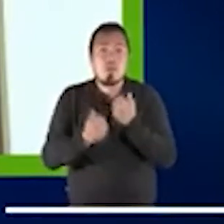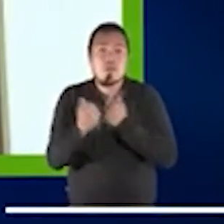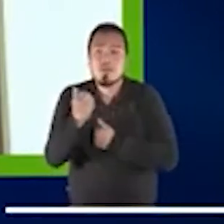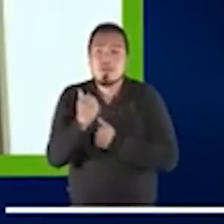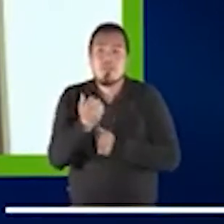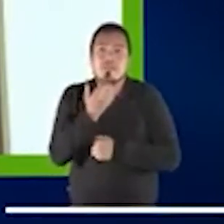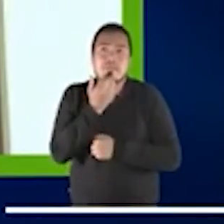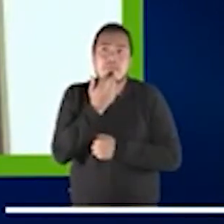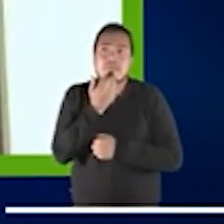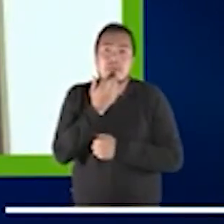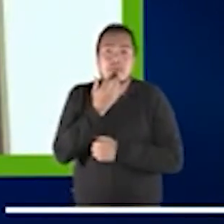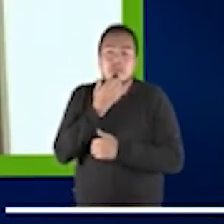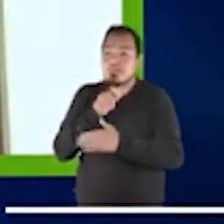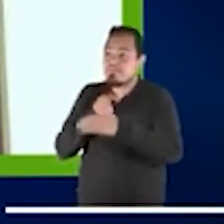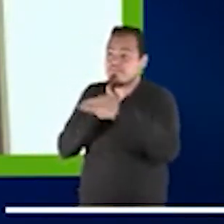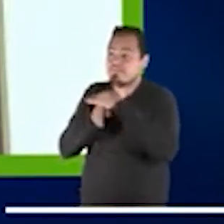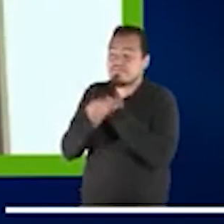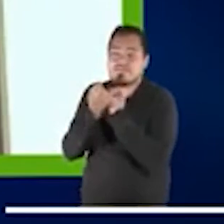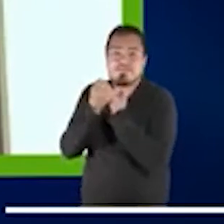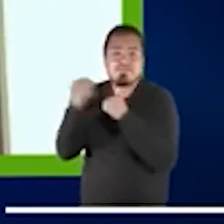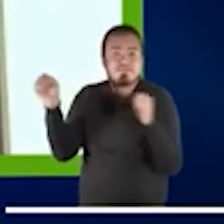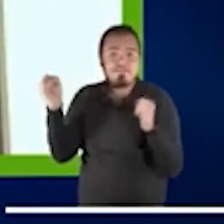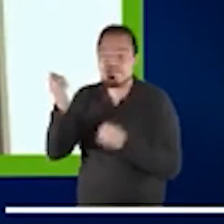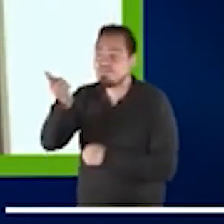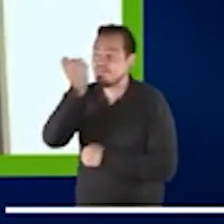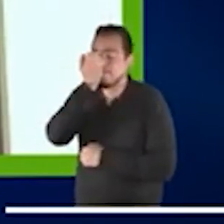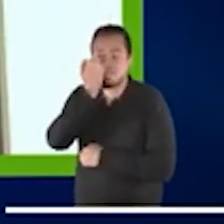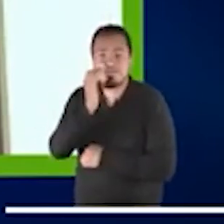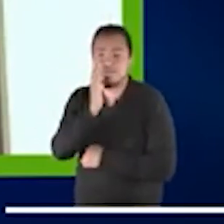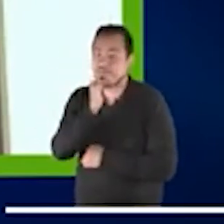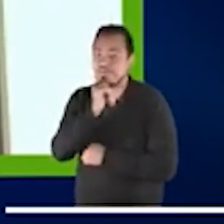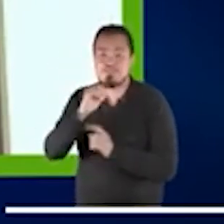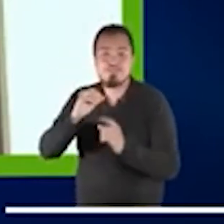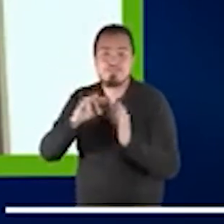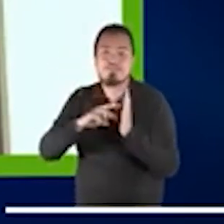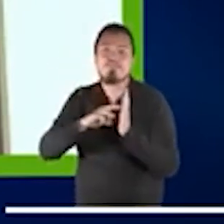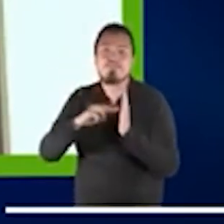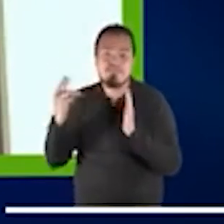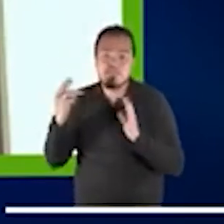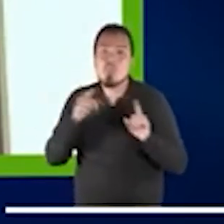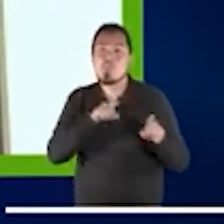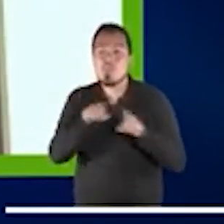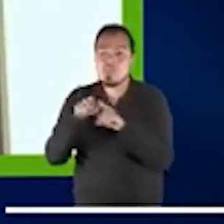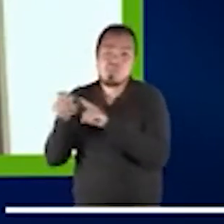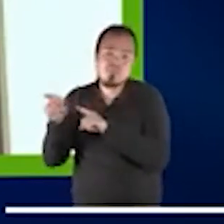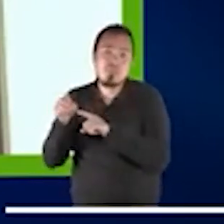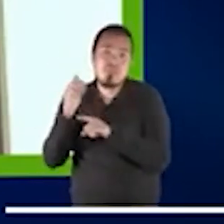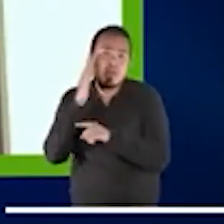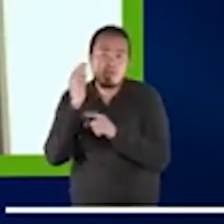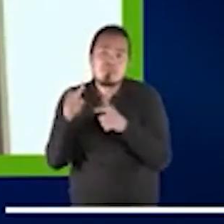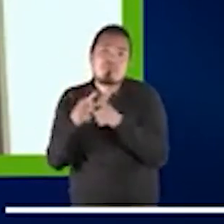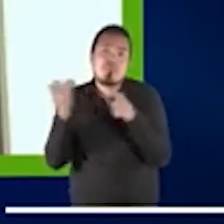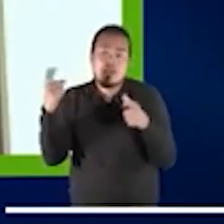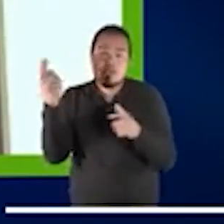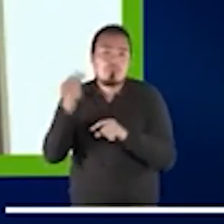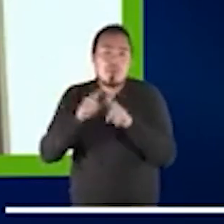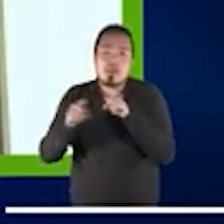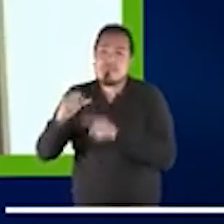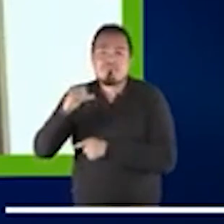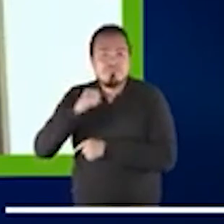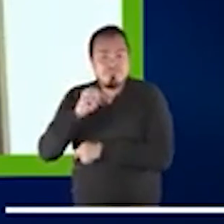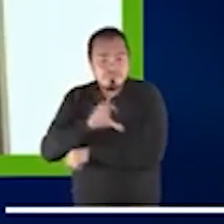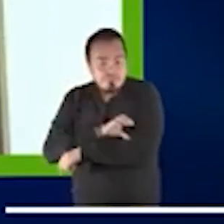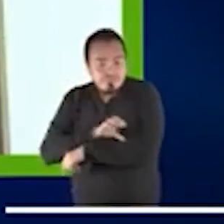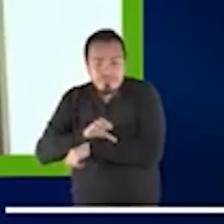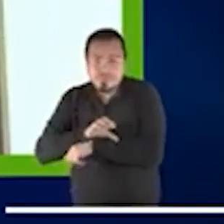tecnología para los clientes. Sabemos que hay personas que no tienen los dispositivos o que no tienen buena conexión a internet.